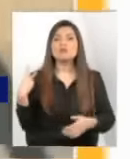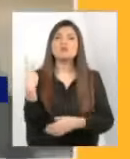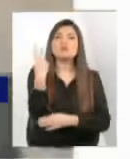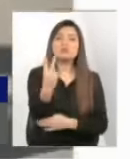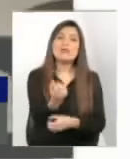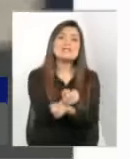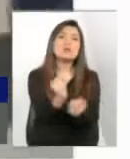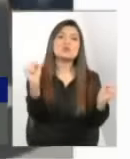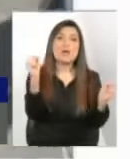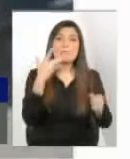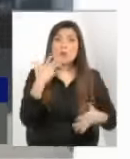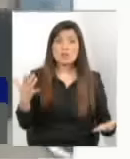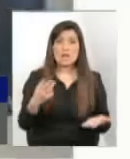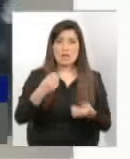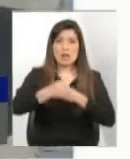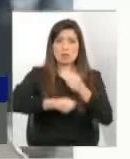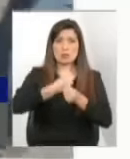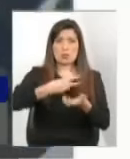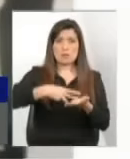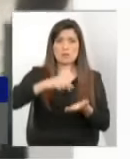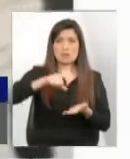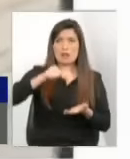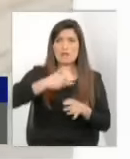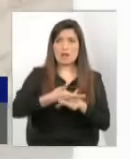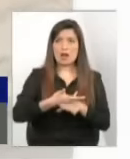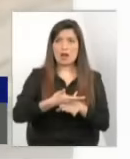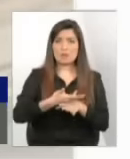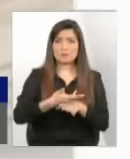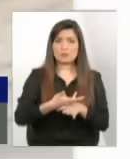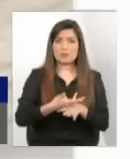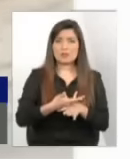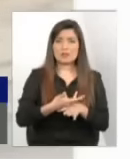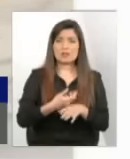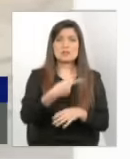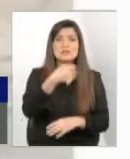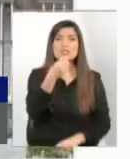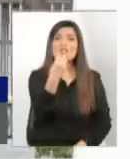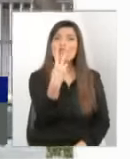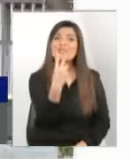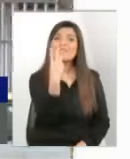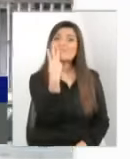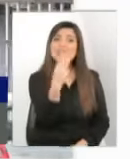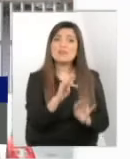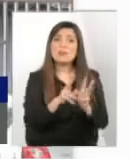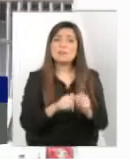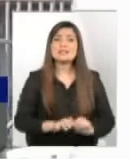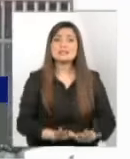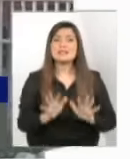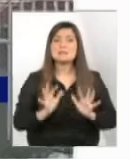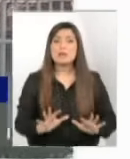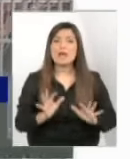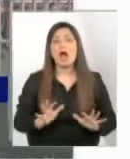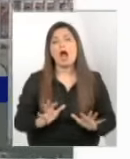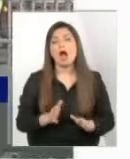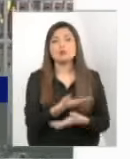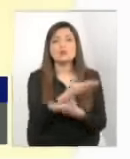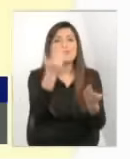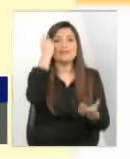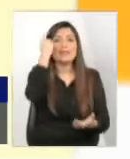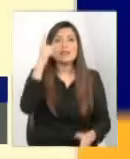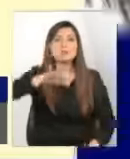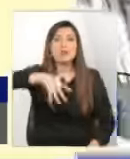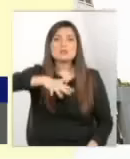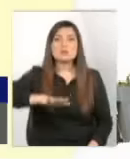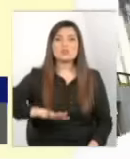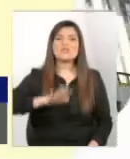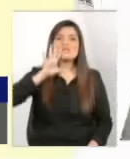habían 16 vinculaciones a julio y 123 familias en espera usted comprenderá que nosotros dijimos o sea vamos a estar unos